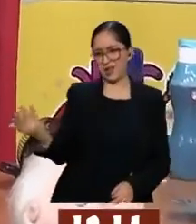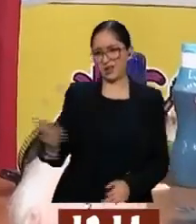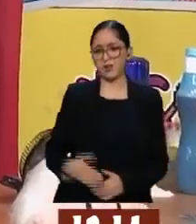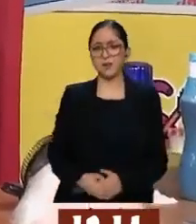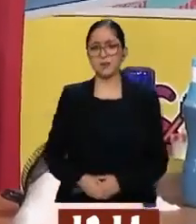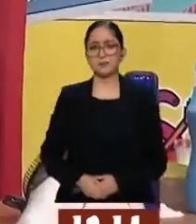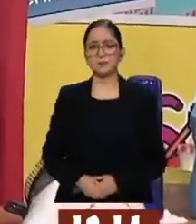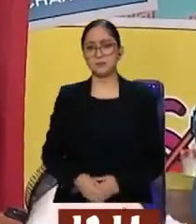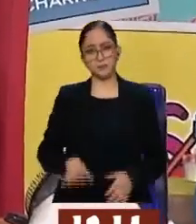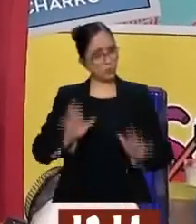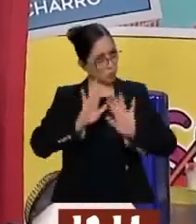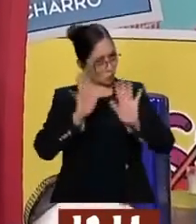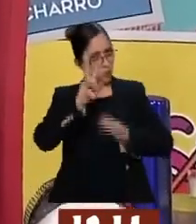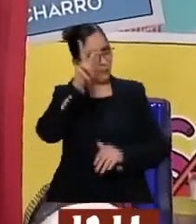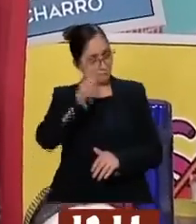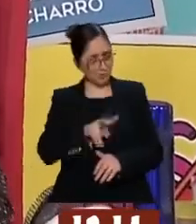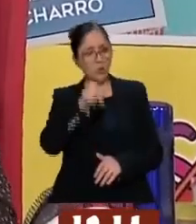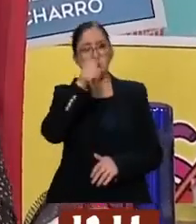su chiste. A ver. Bueno,